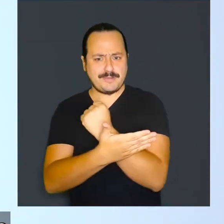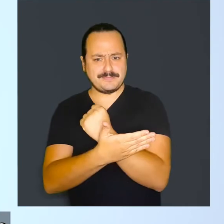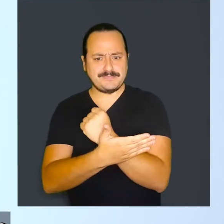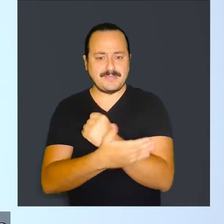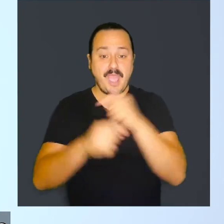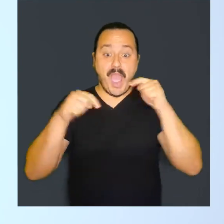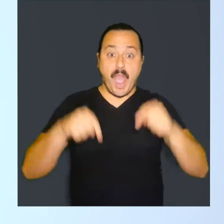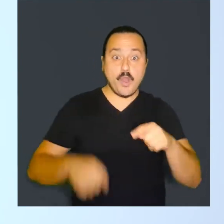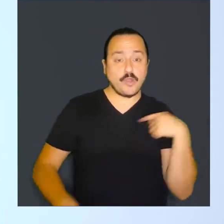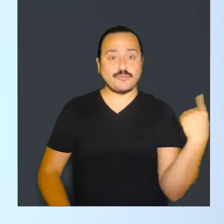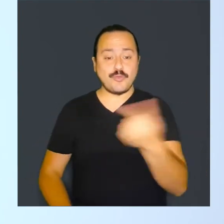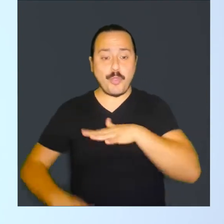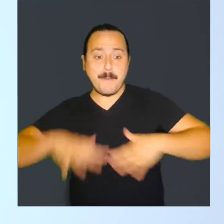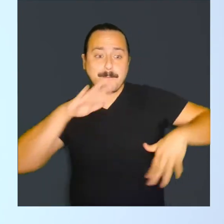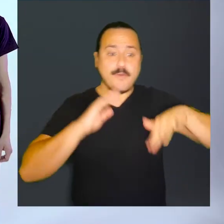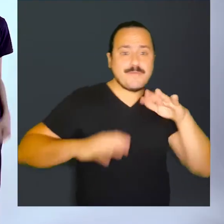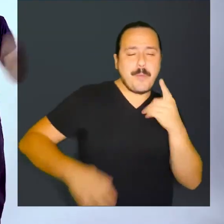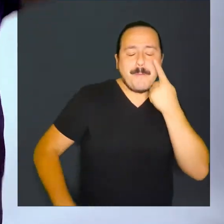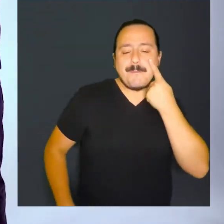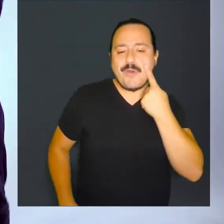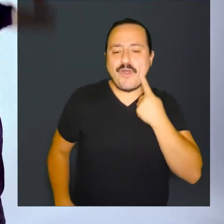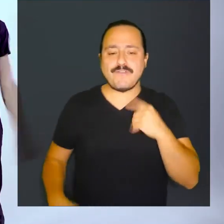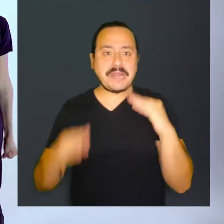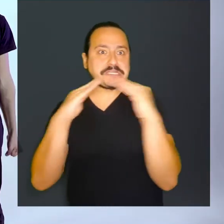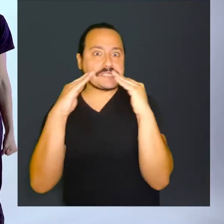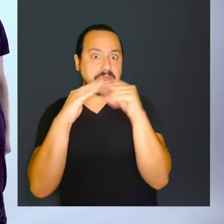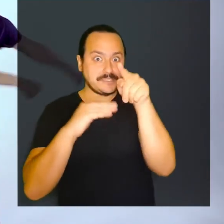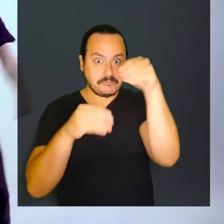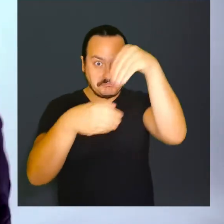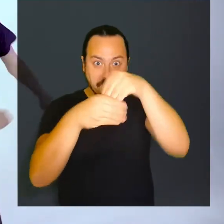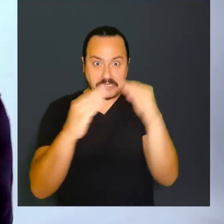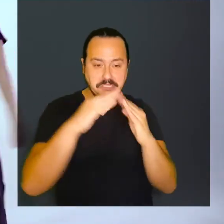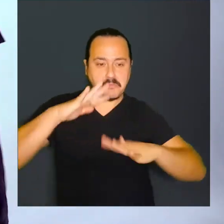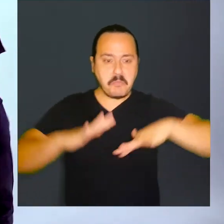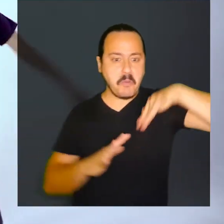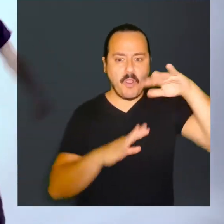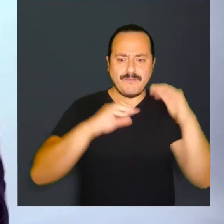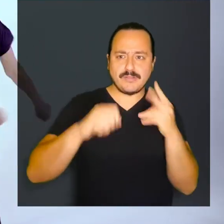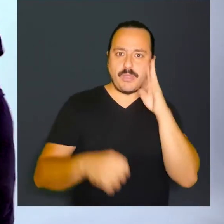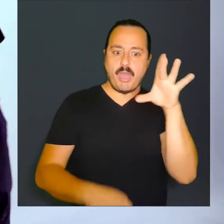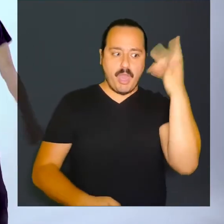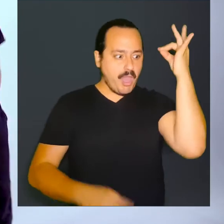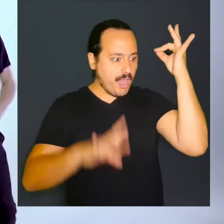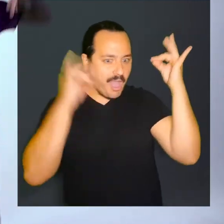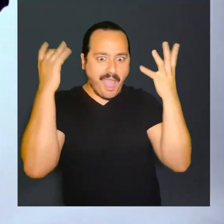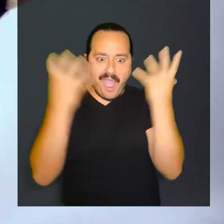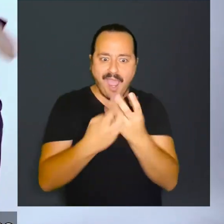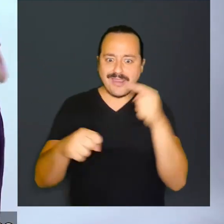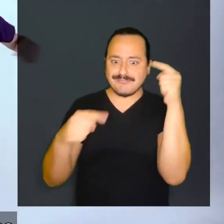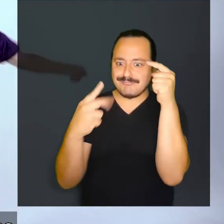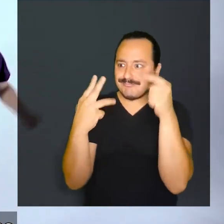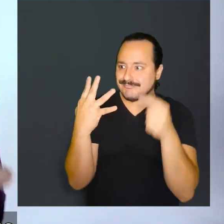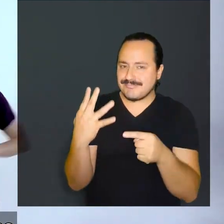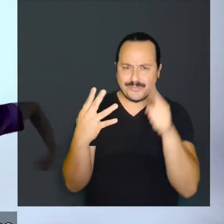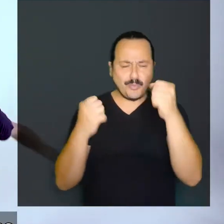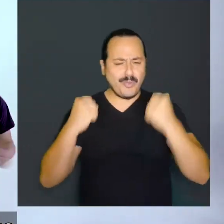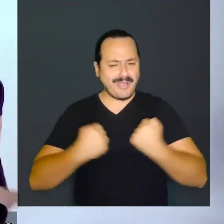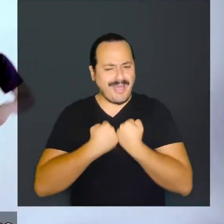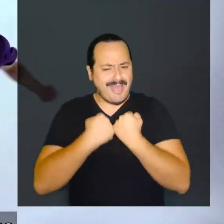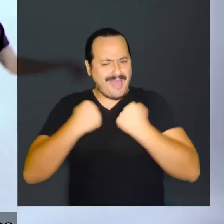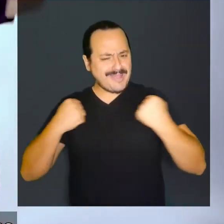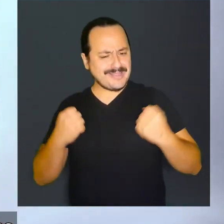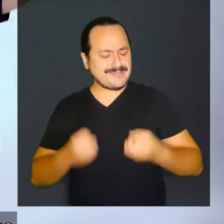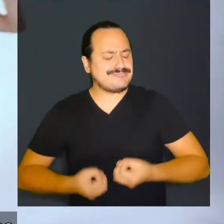que solo están en nuestra cabeza y que nos limitan Ahora es hora de movernos Explora en tu casa y a la hora que tú quieras Y podrás ver todas las